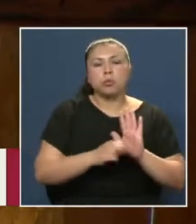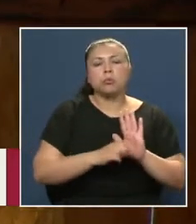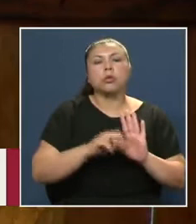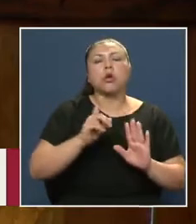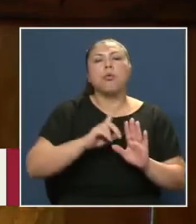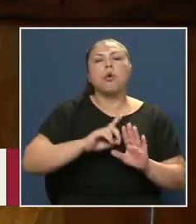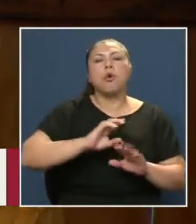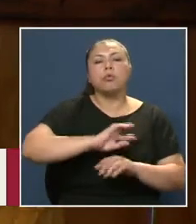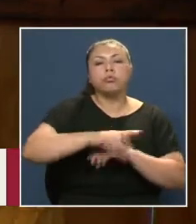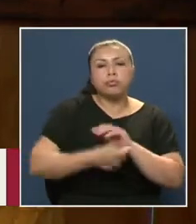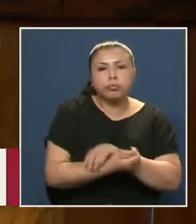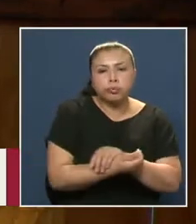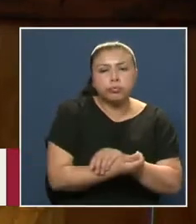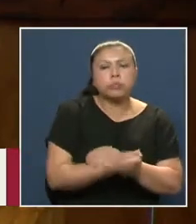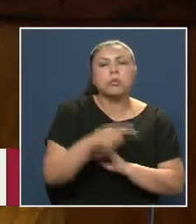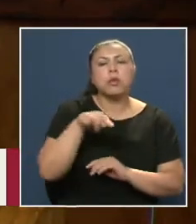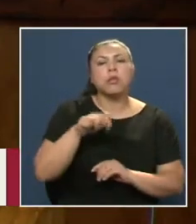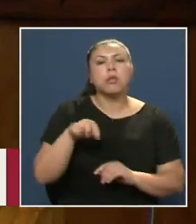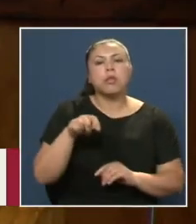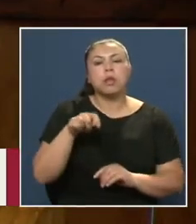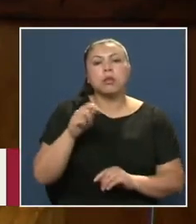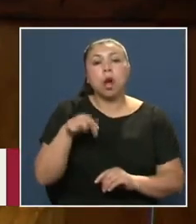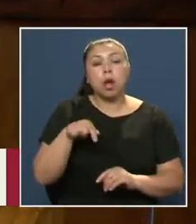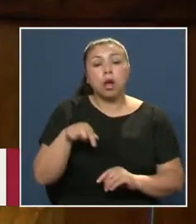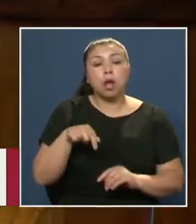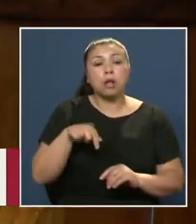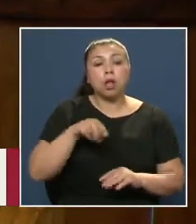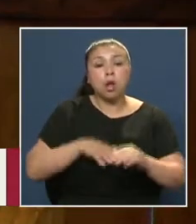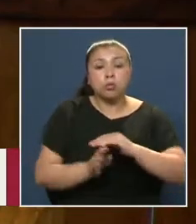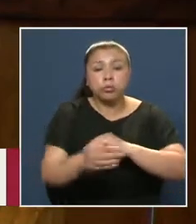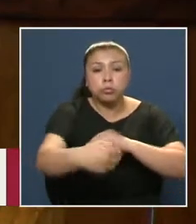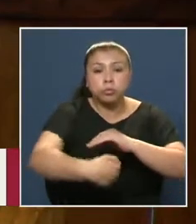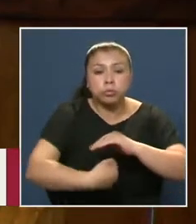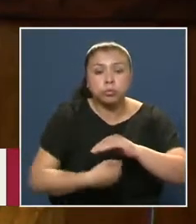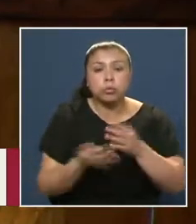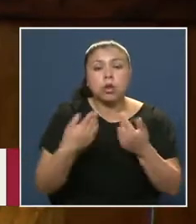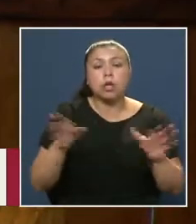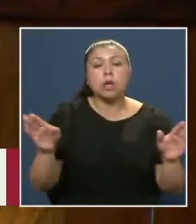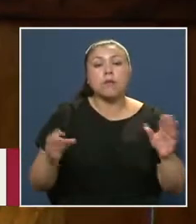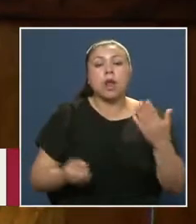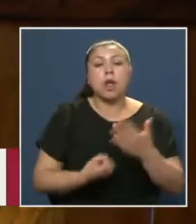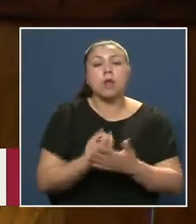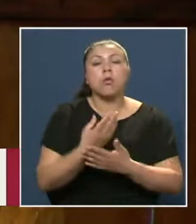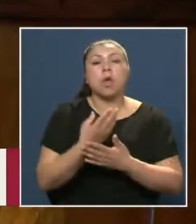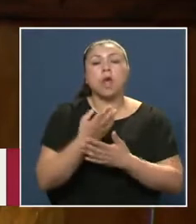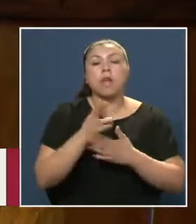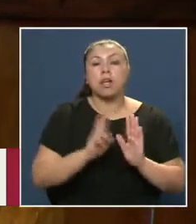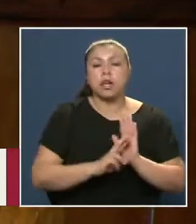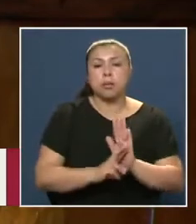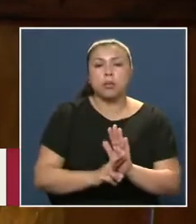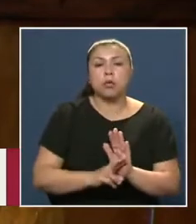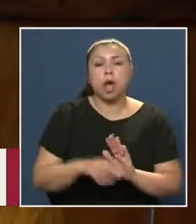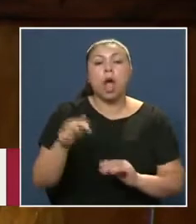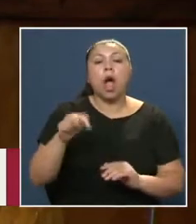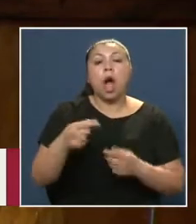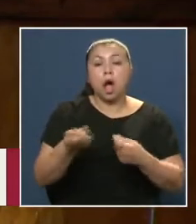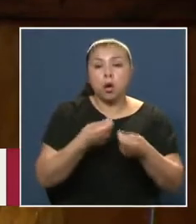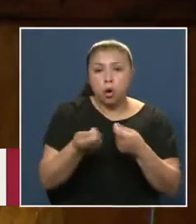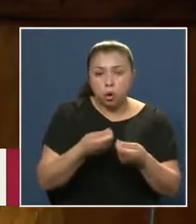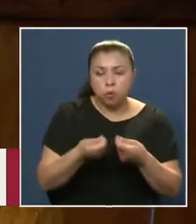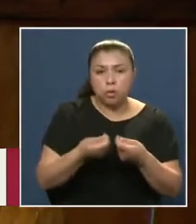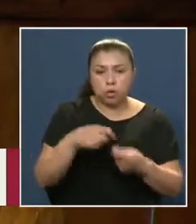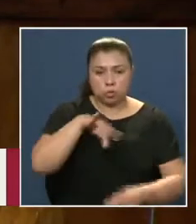democracia El establecimiento De una política Portuaria A nivel nacional Moderna Y que respondiera A los requerimientos De nuestro naciente Comercio